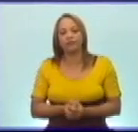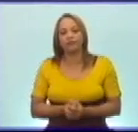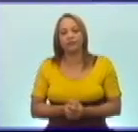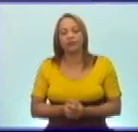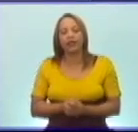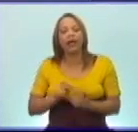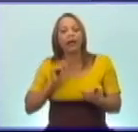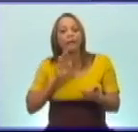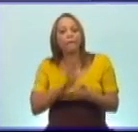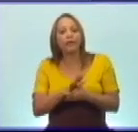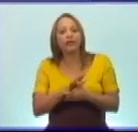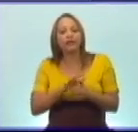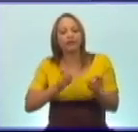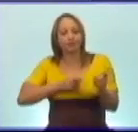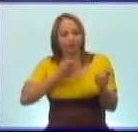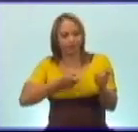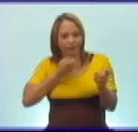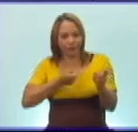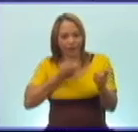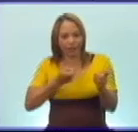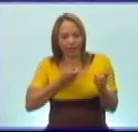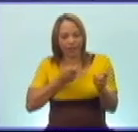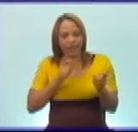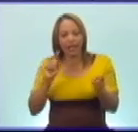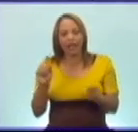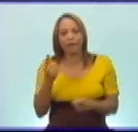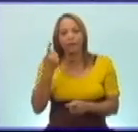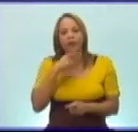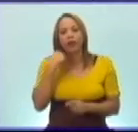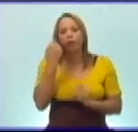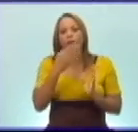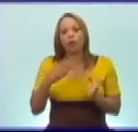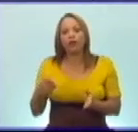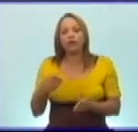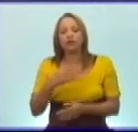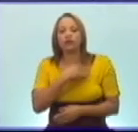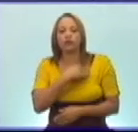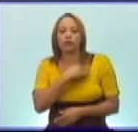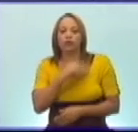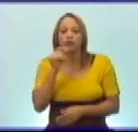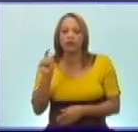Comienza la batalla de Girón. Las primeras víctimas son civiles.